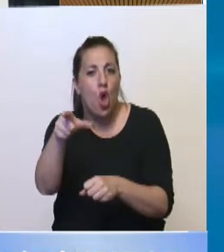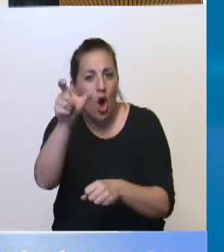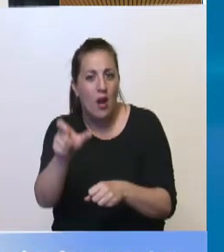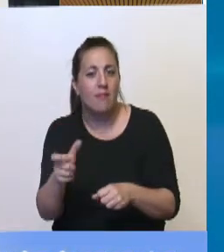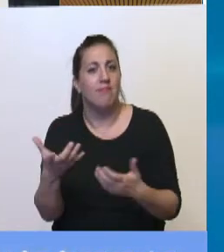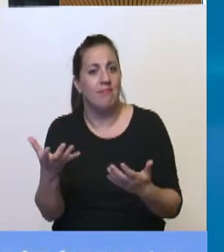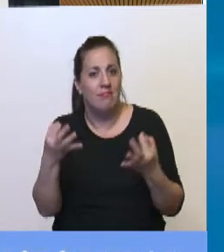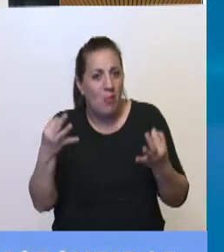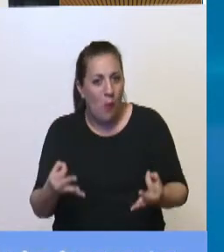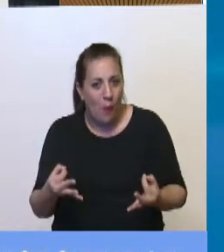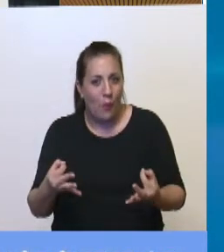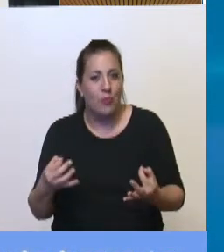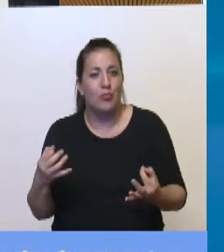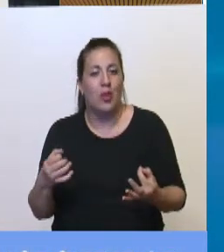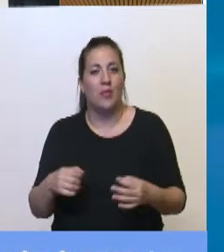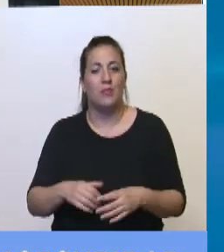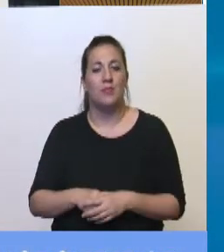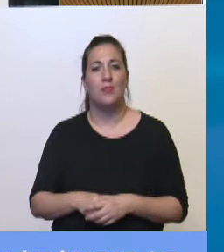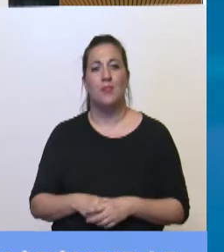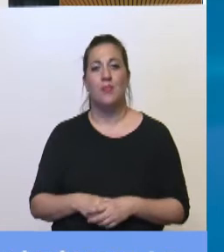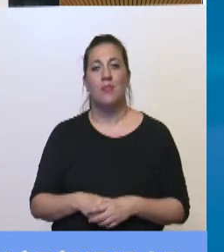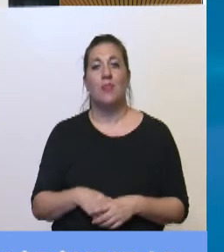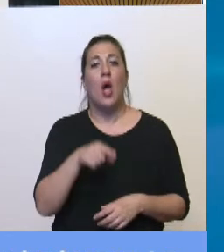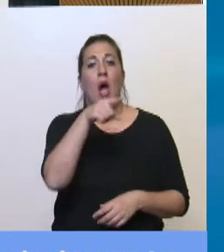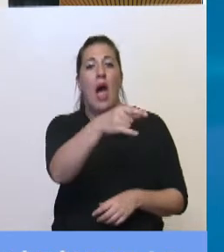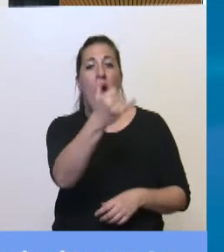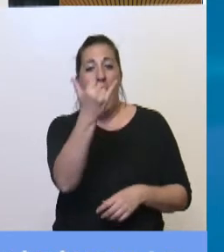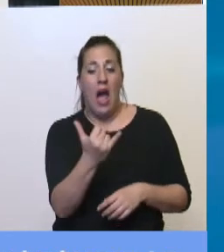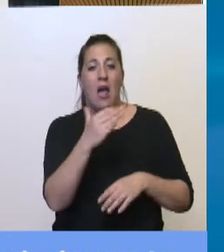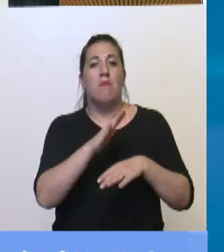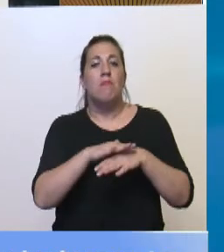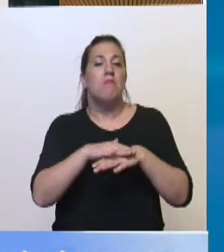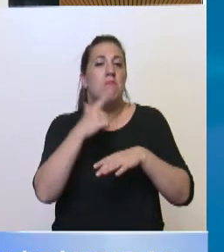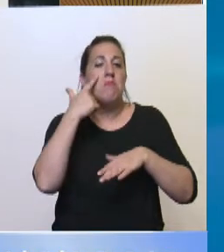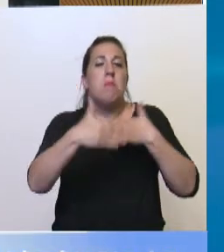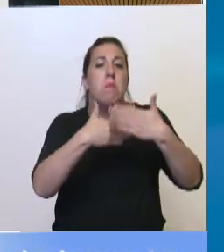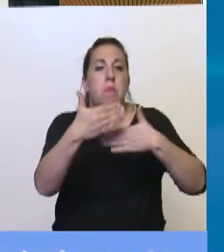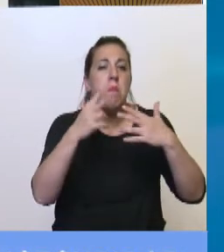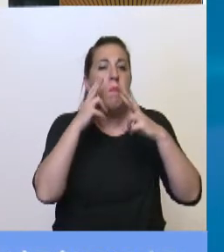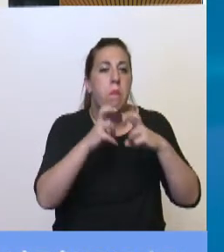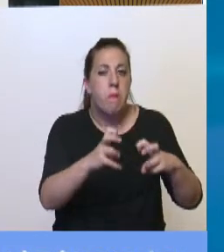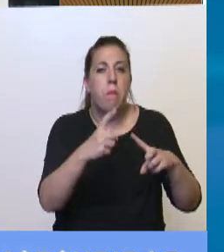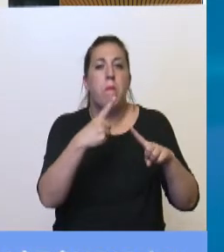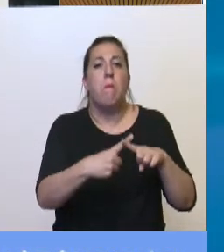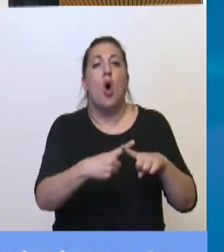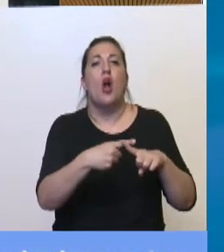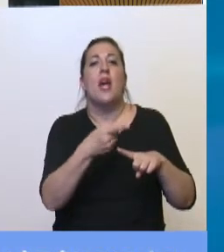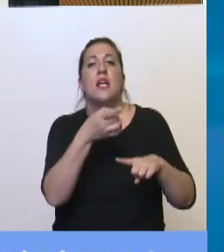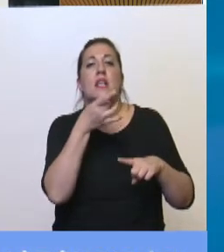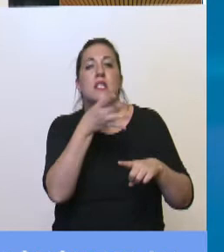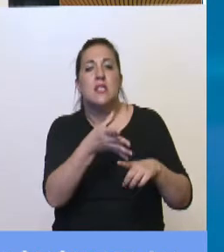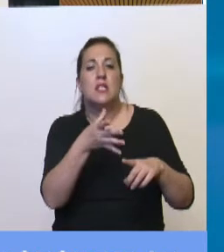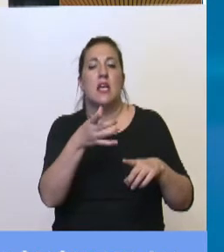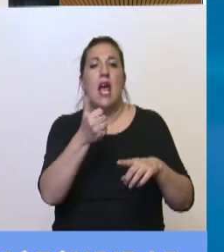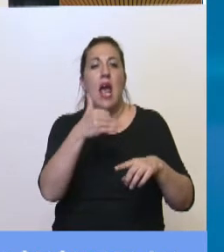qué paradoja, ¿no? Usted está procesada por supuestamente haber encubierto el atentado de la AMIA y la ex